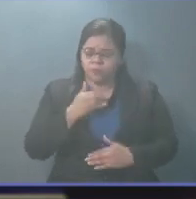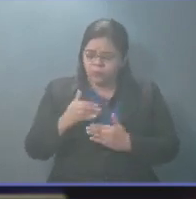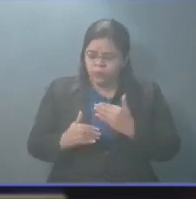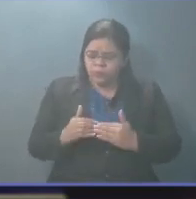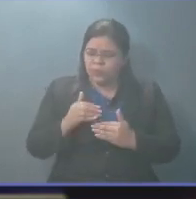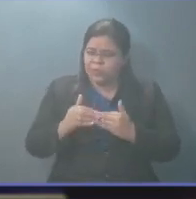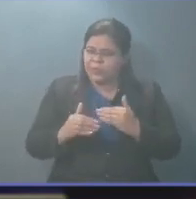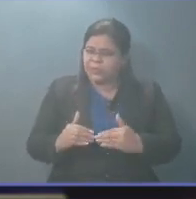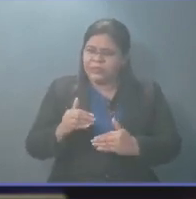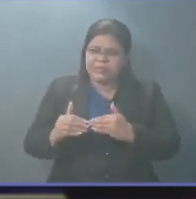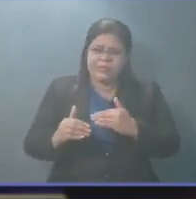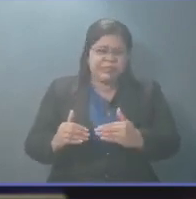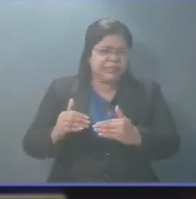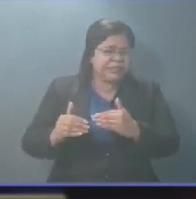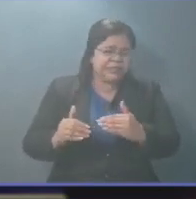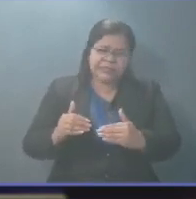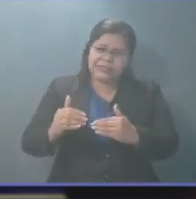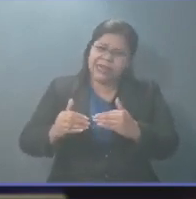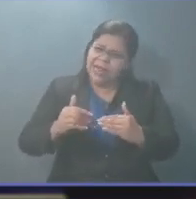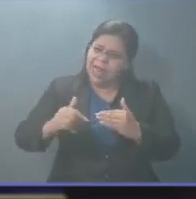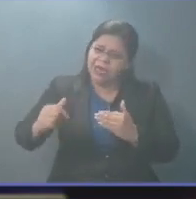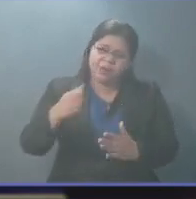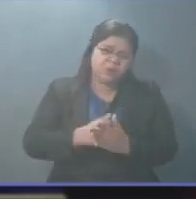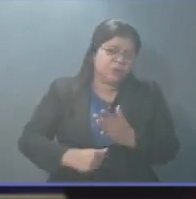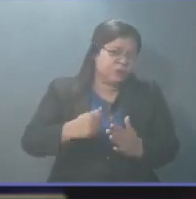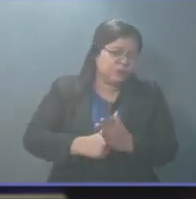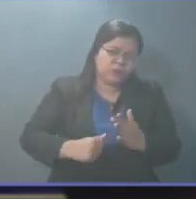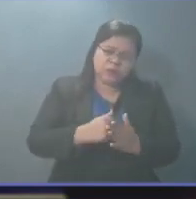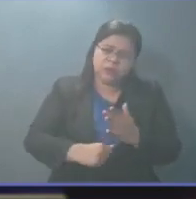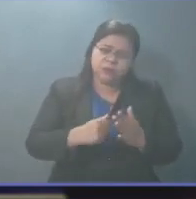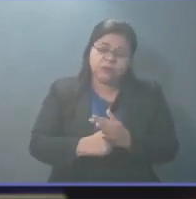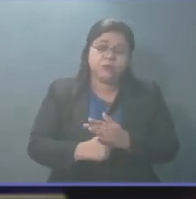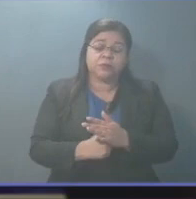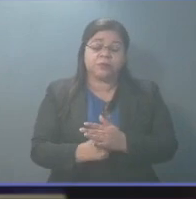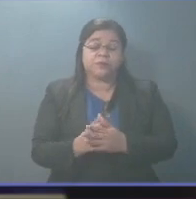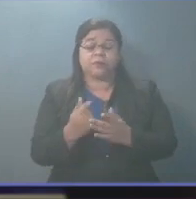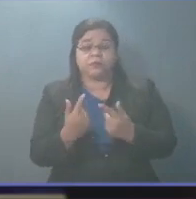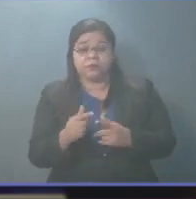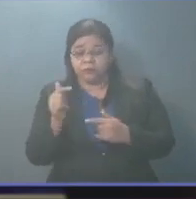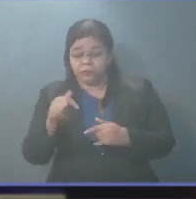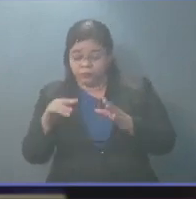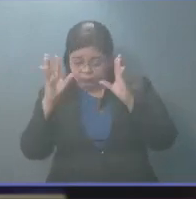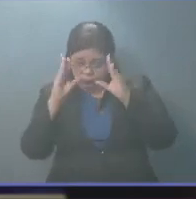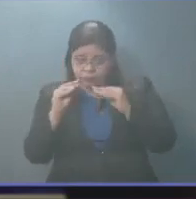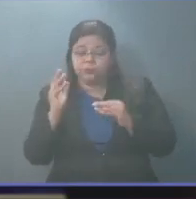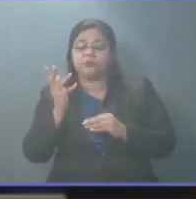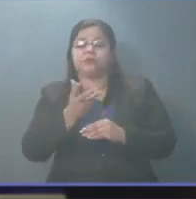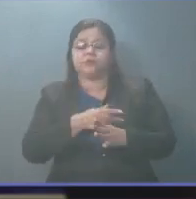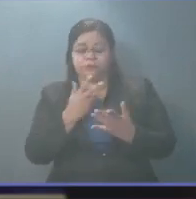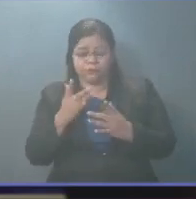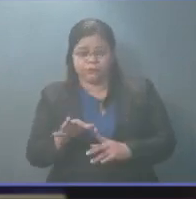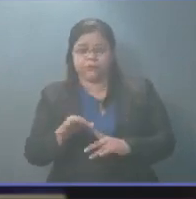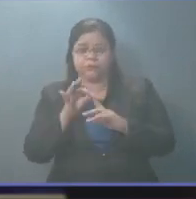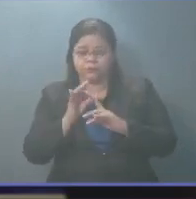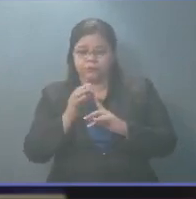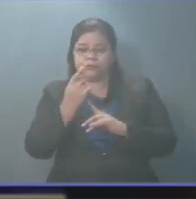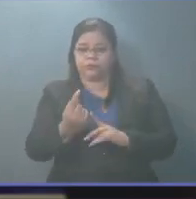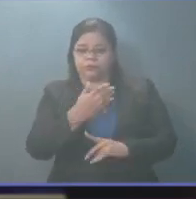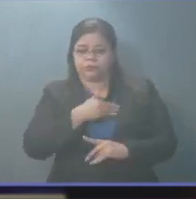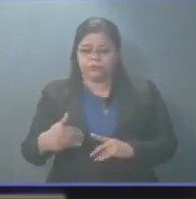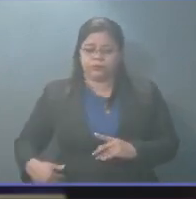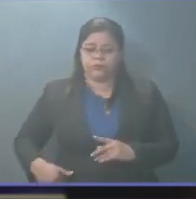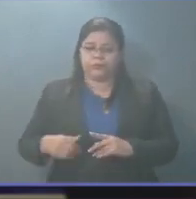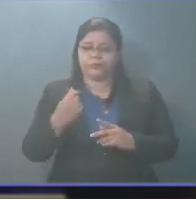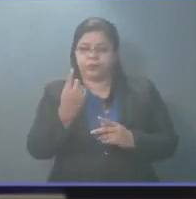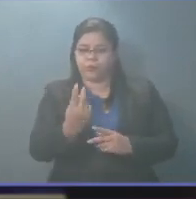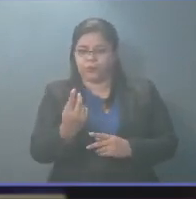bastante largo, intenso incluso en algunos momentos, que hoy y esta noche estemos eligiendo a Presidente y a